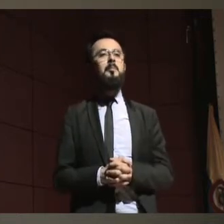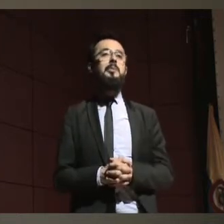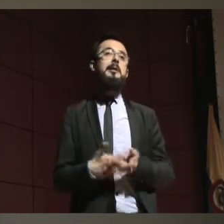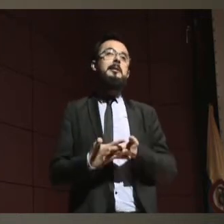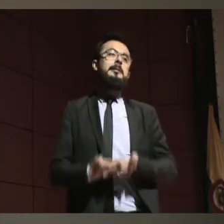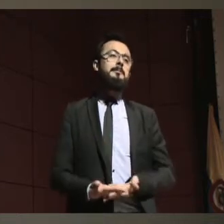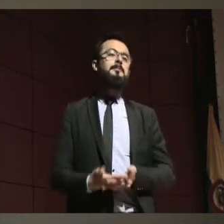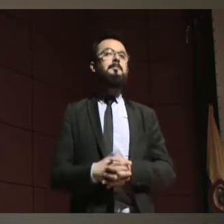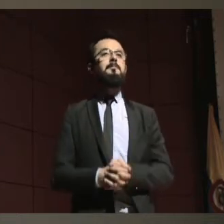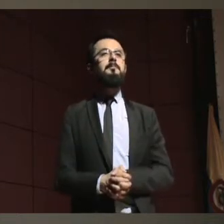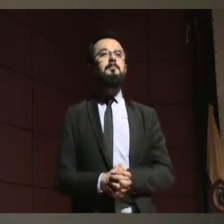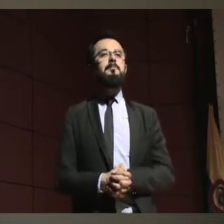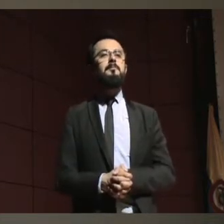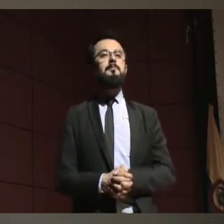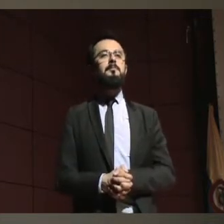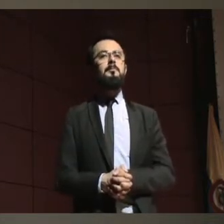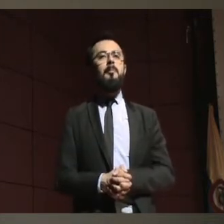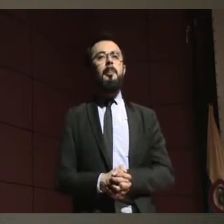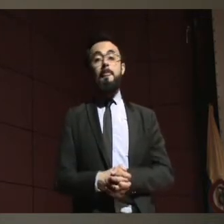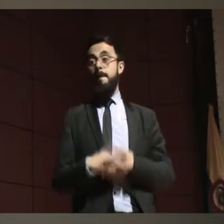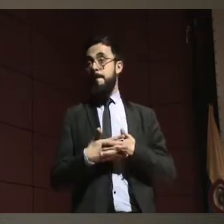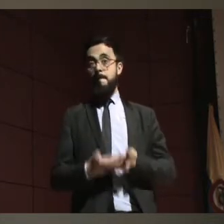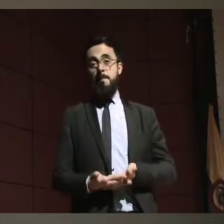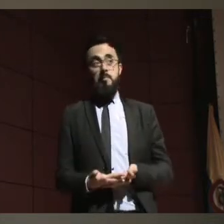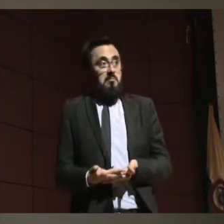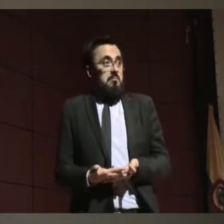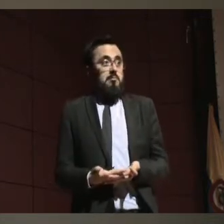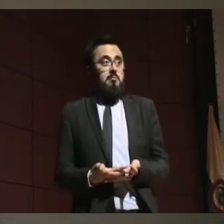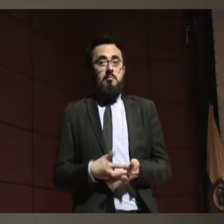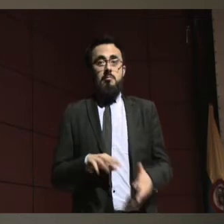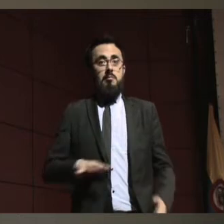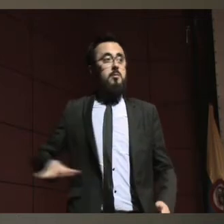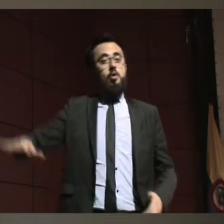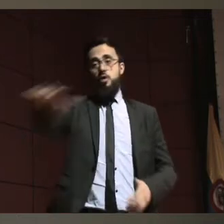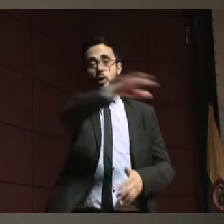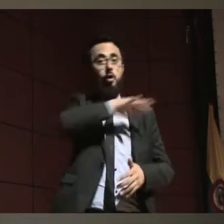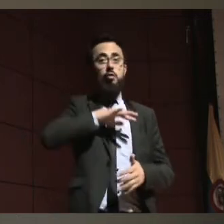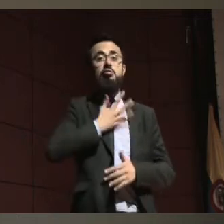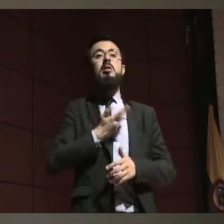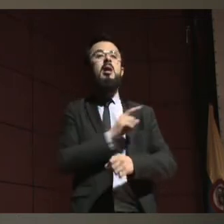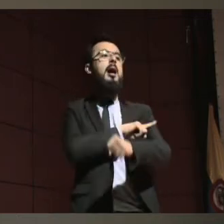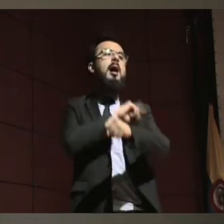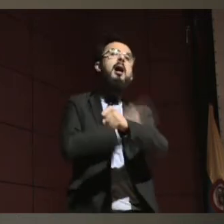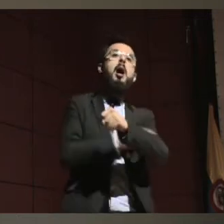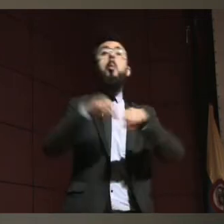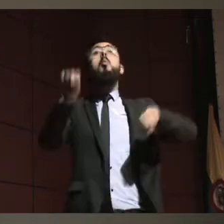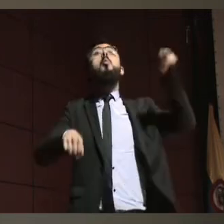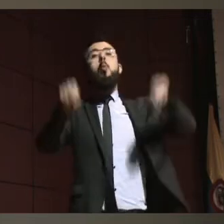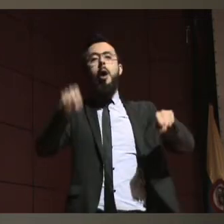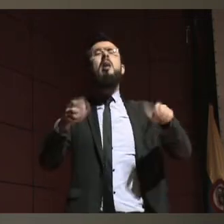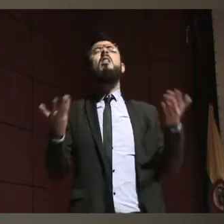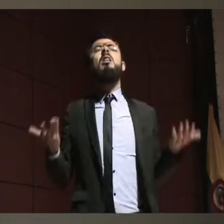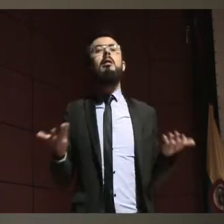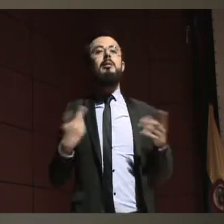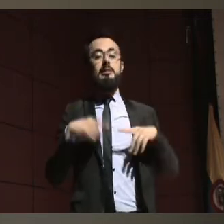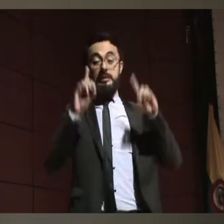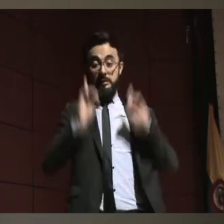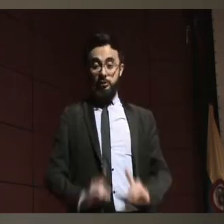tener en cuenta que todos tenemos la posibilidad de tomar una decisión es muy importante.